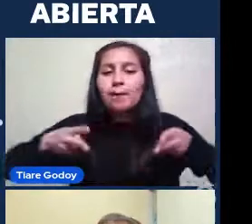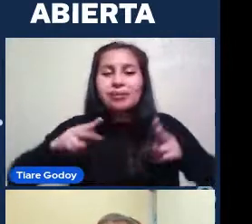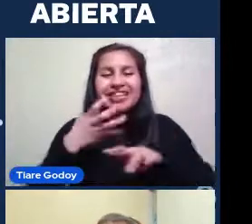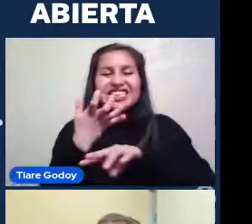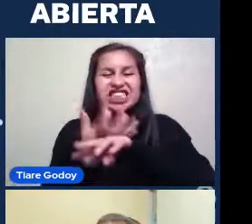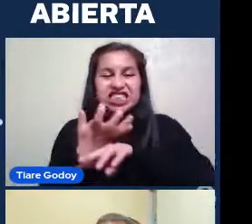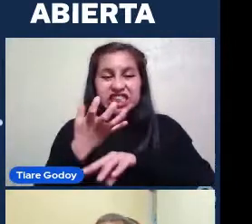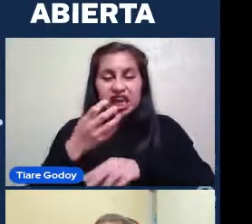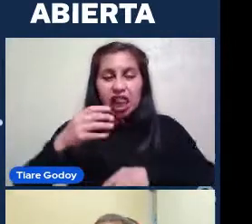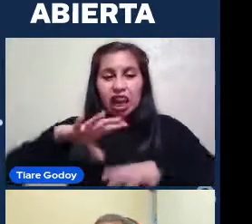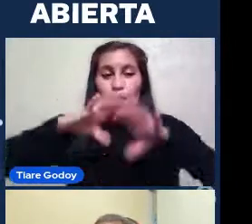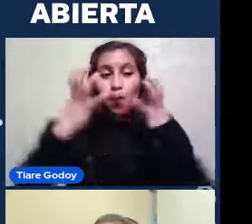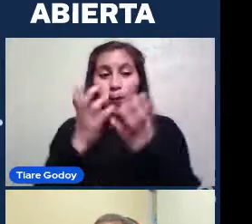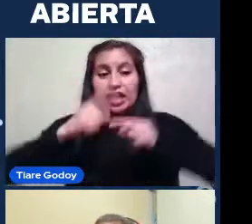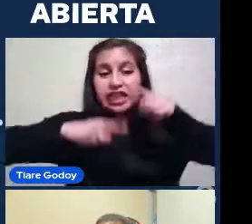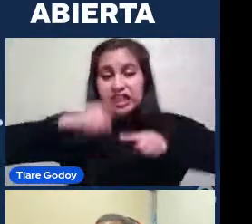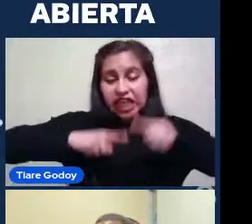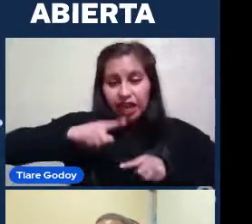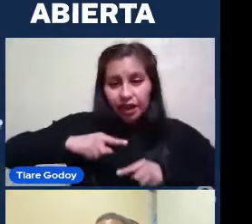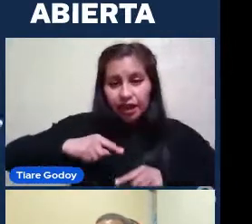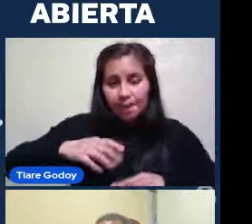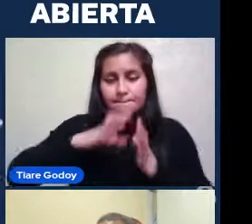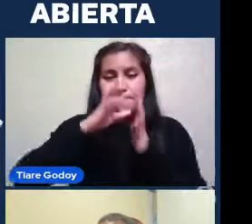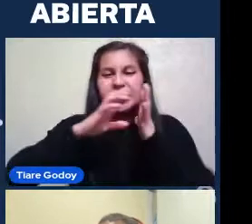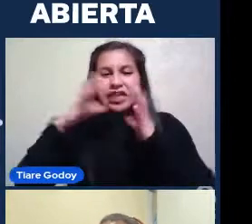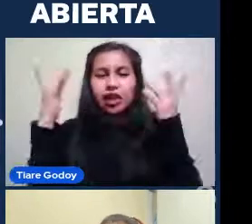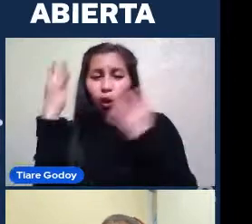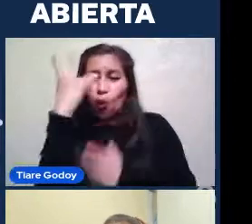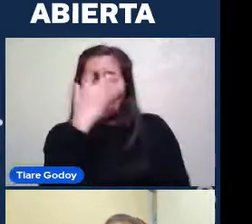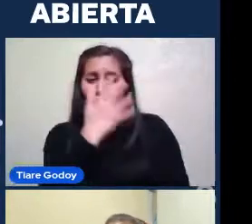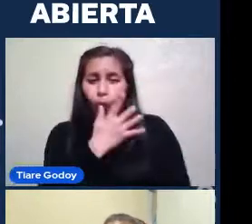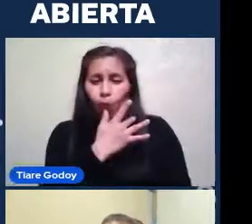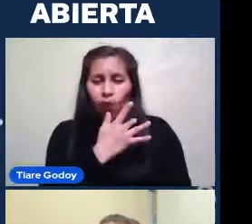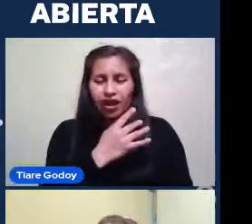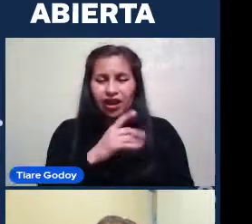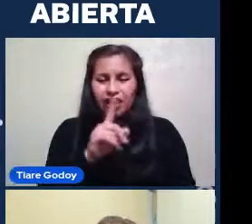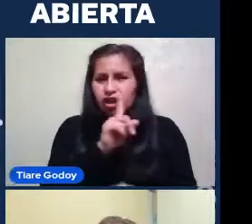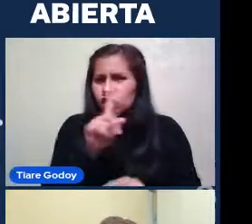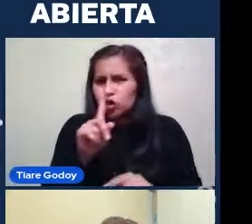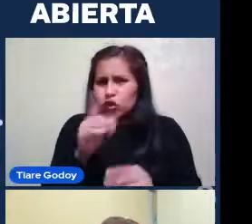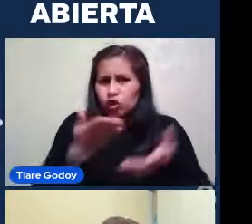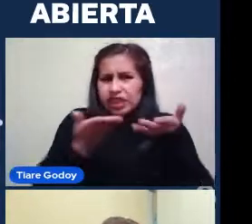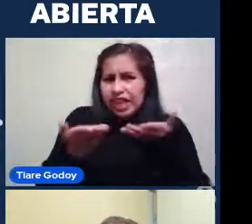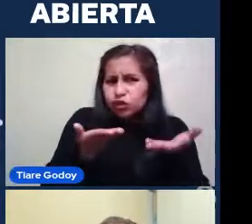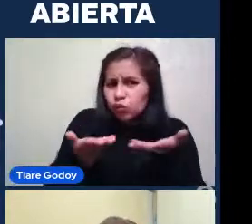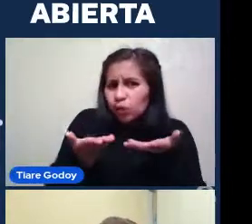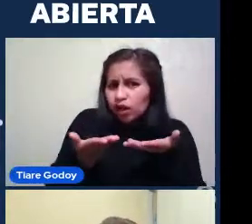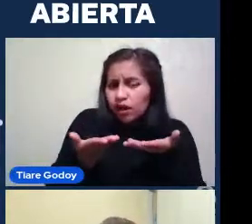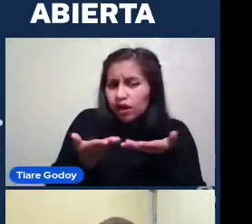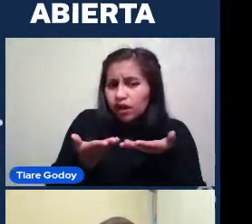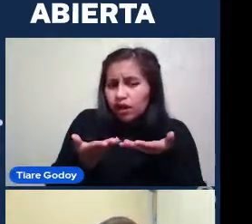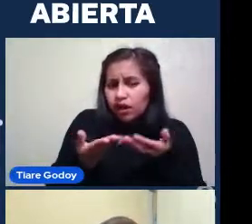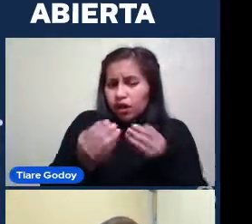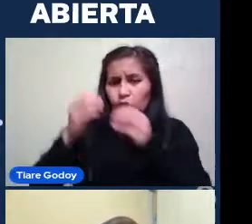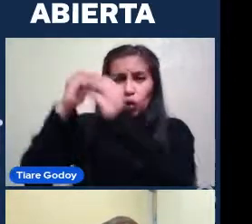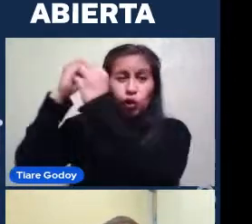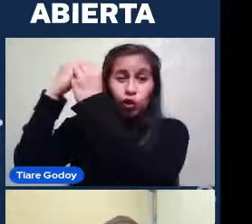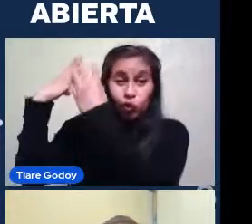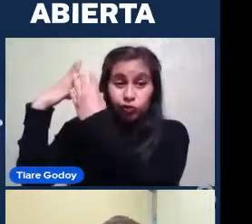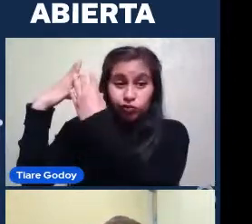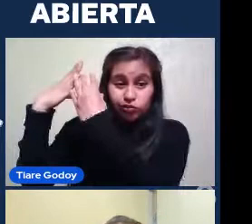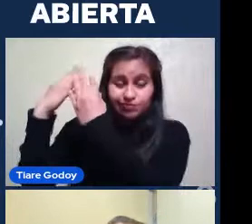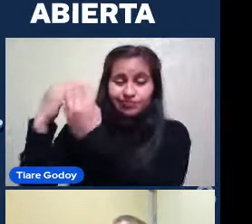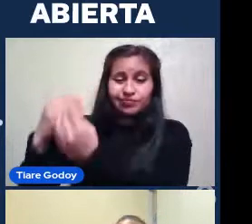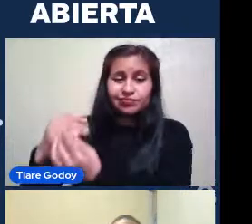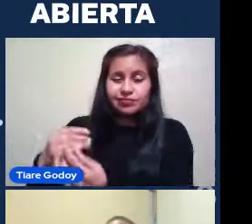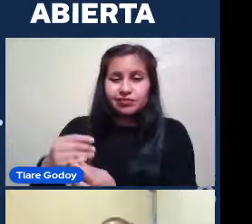La materia oscura Es un tipo De materia Que no interactúa Por medio De luz Eso quiere decir Que no puede